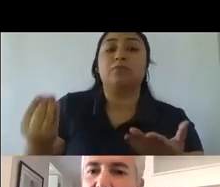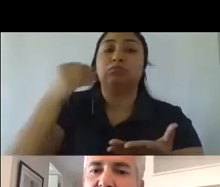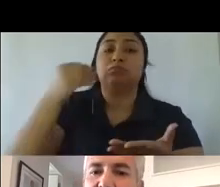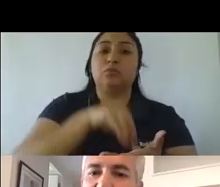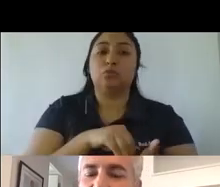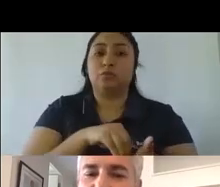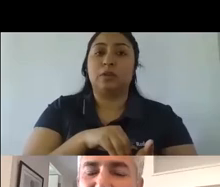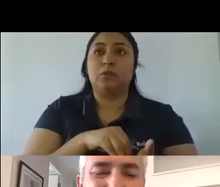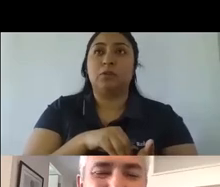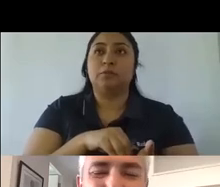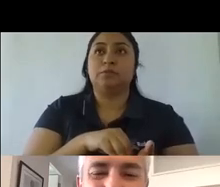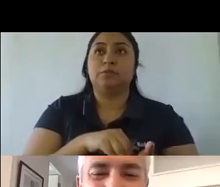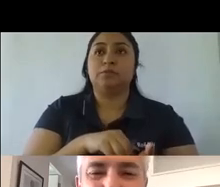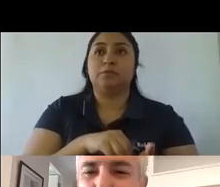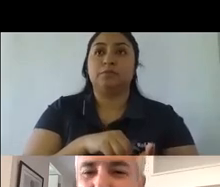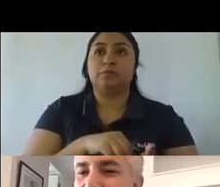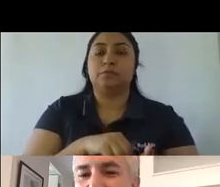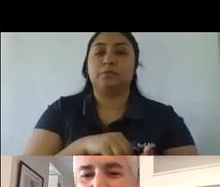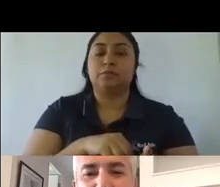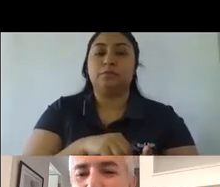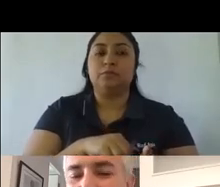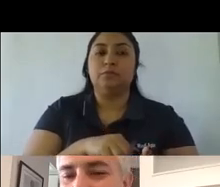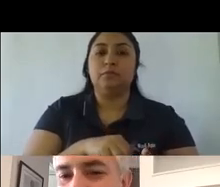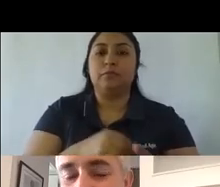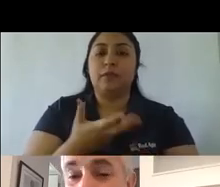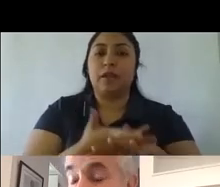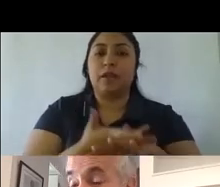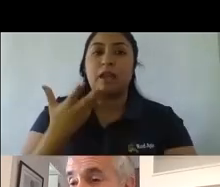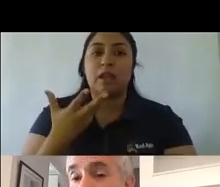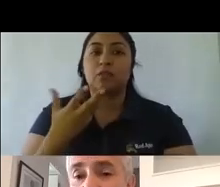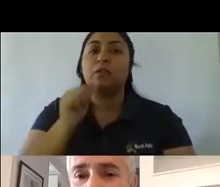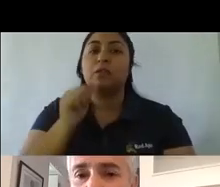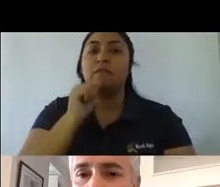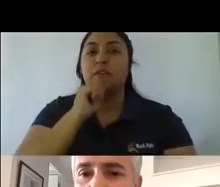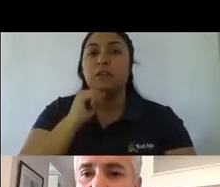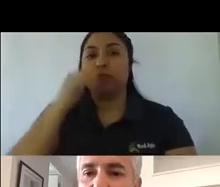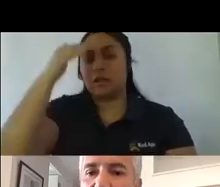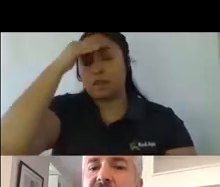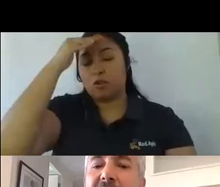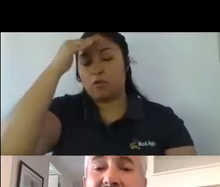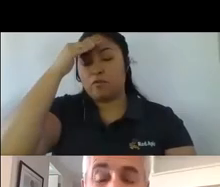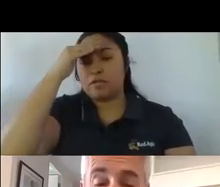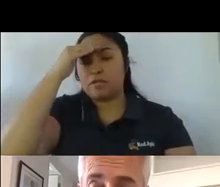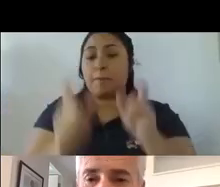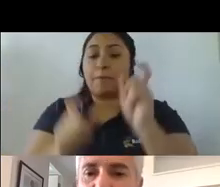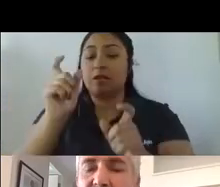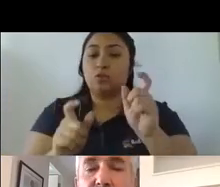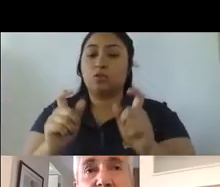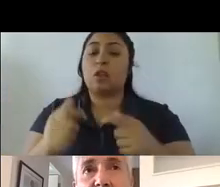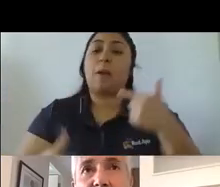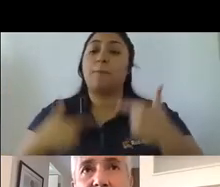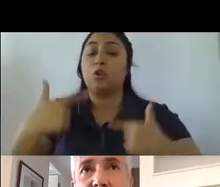que hay una desconfianza absoluta respecto de quienes hoy día gobiernan de las instituciones